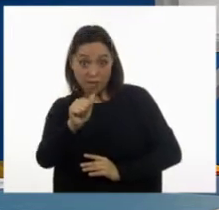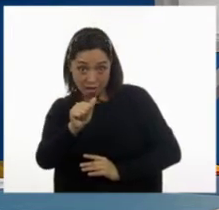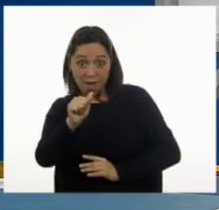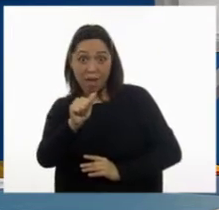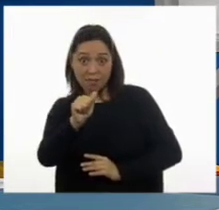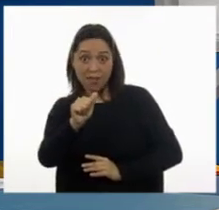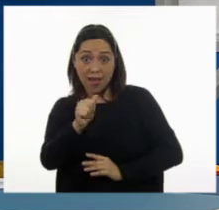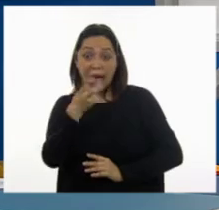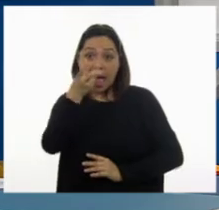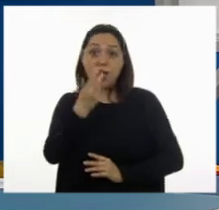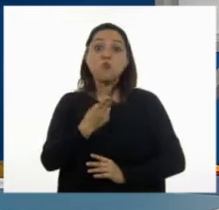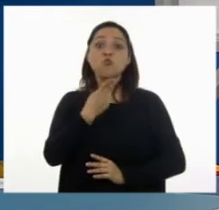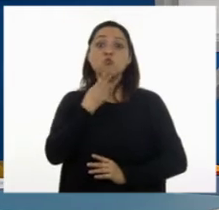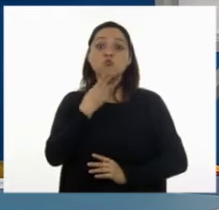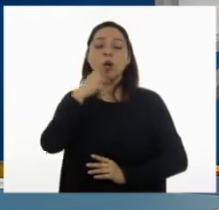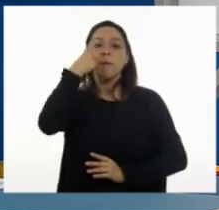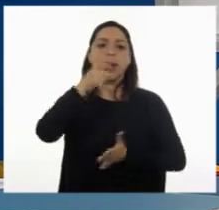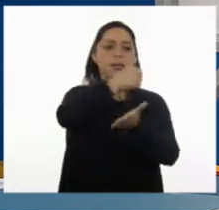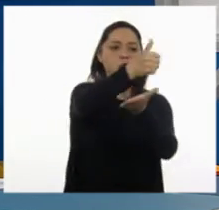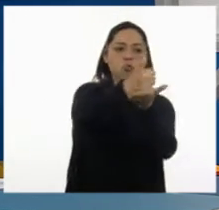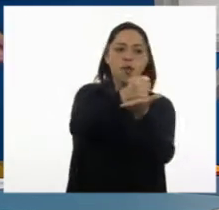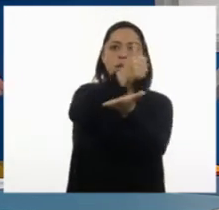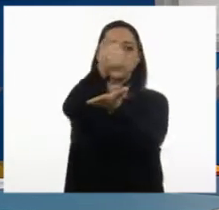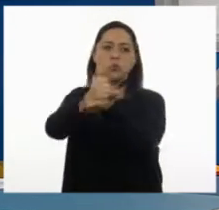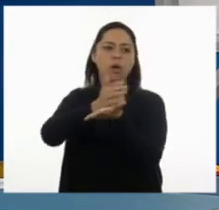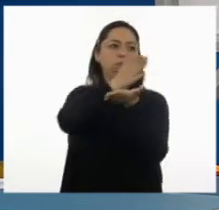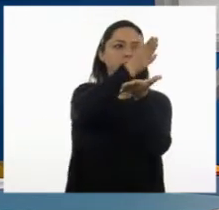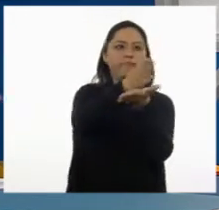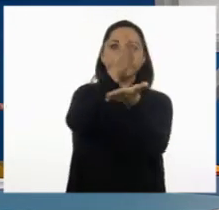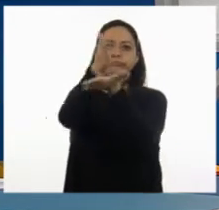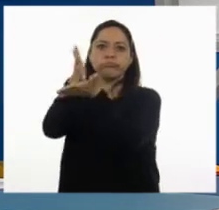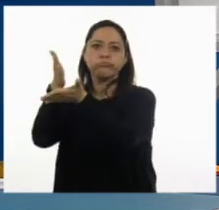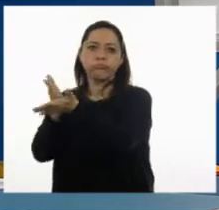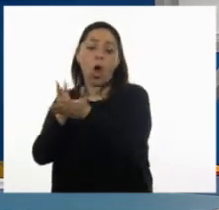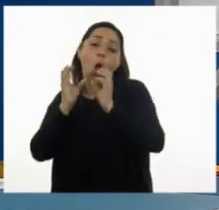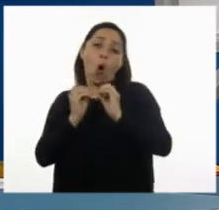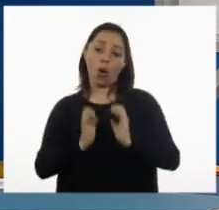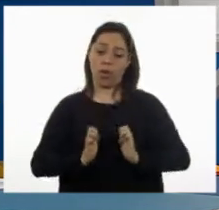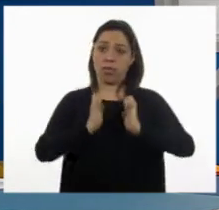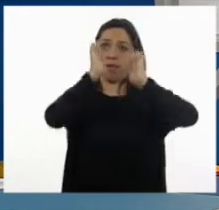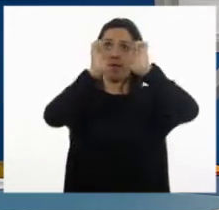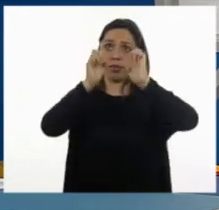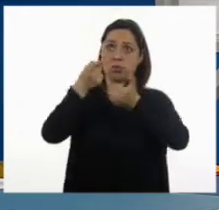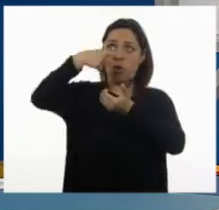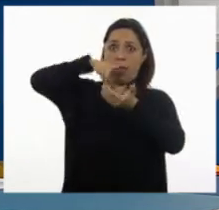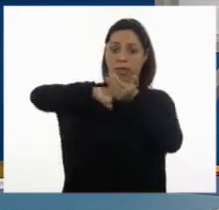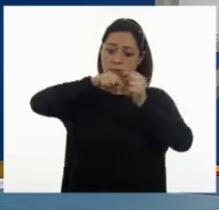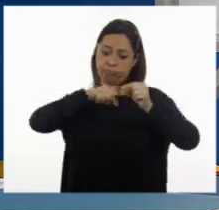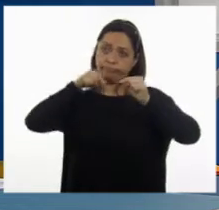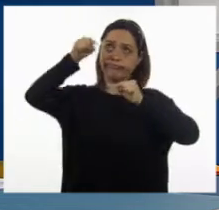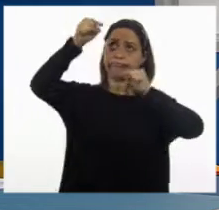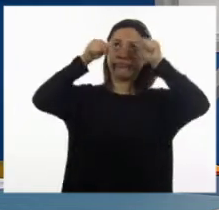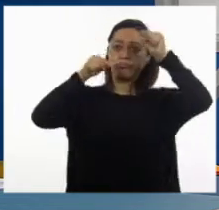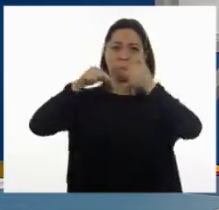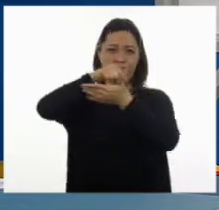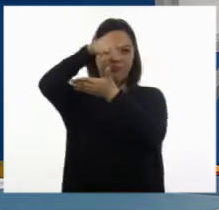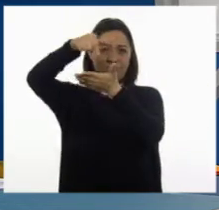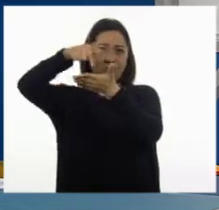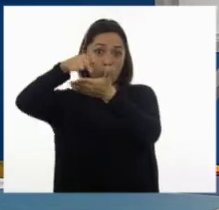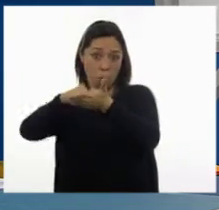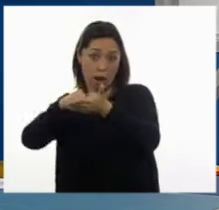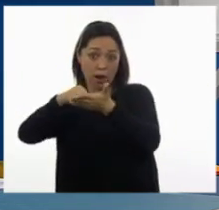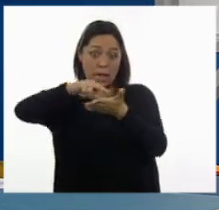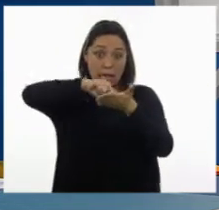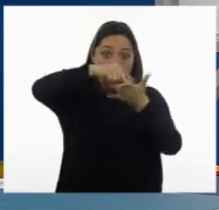una ciudad a otra o para ubicarnos dentro de un edificio de instalaciones. Hasta los ingenieros y los científicos las